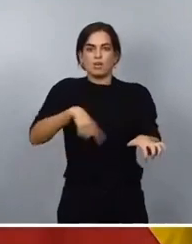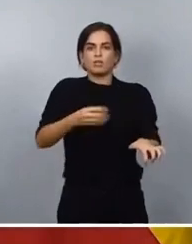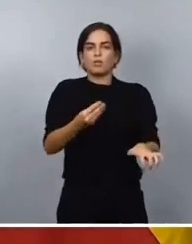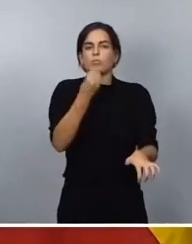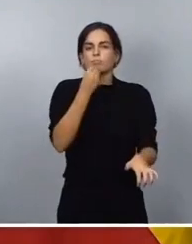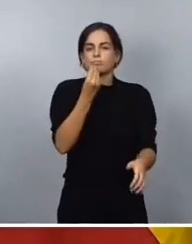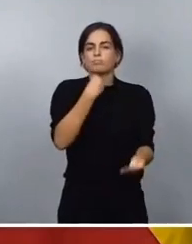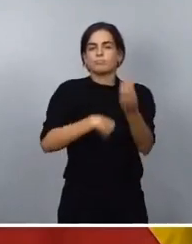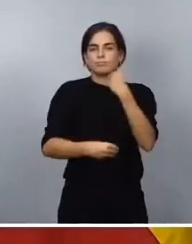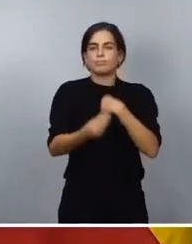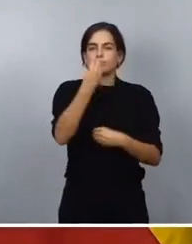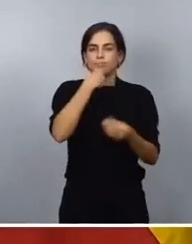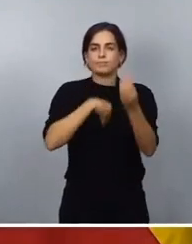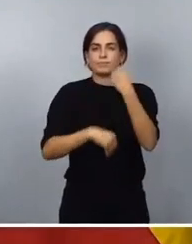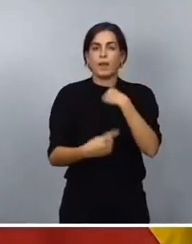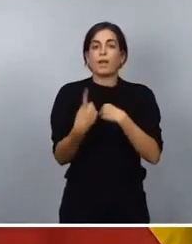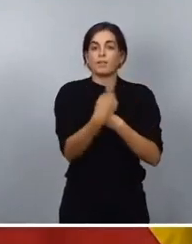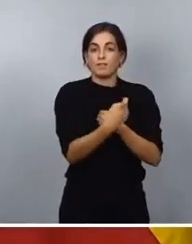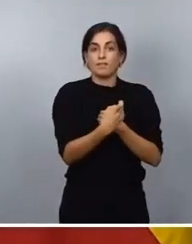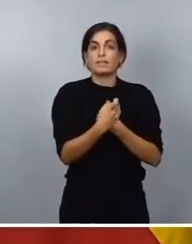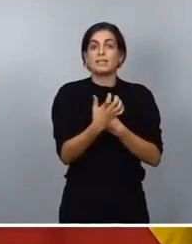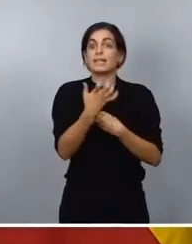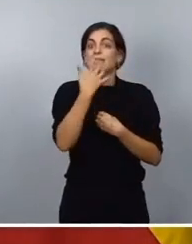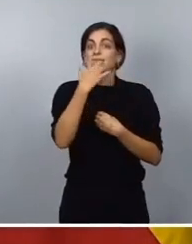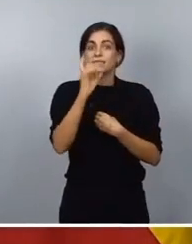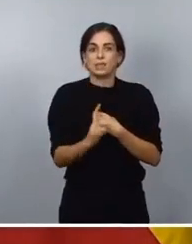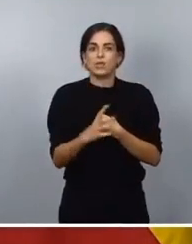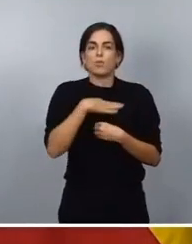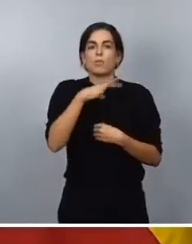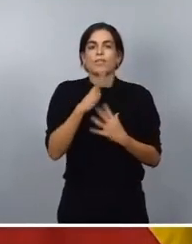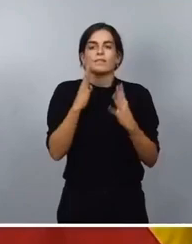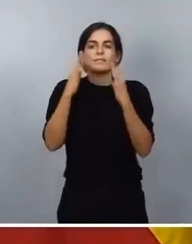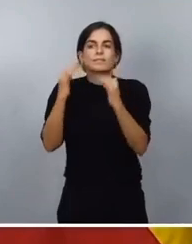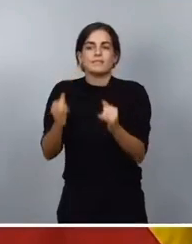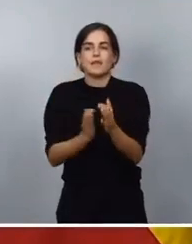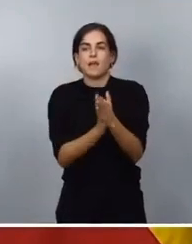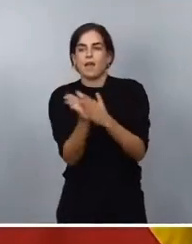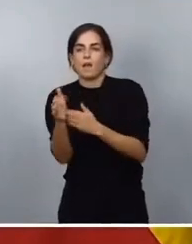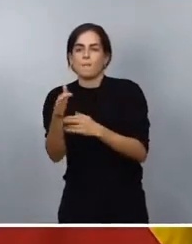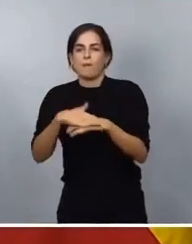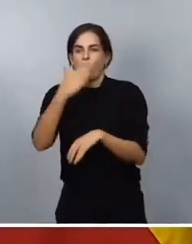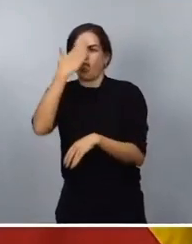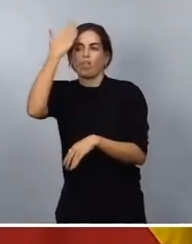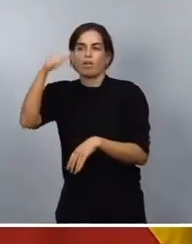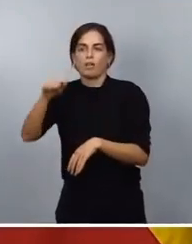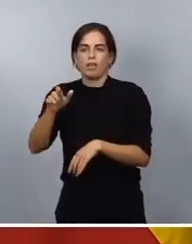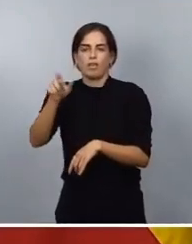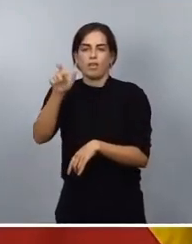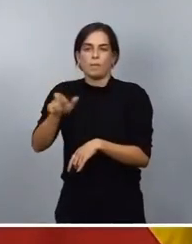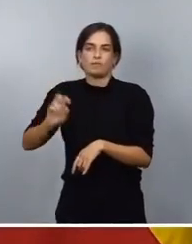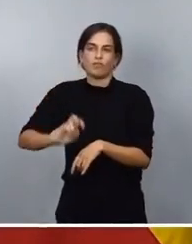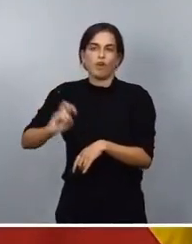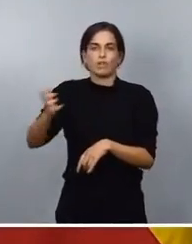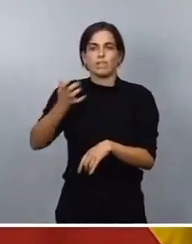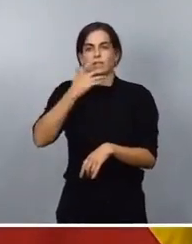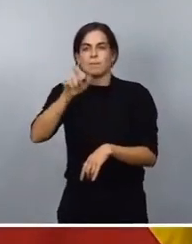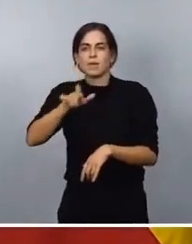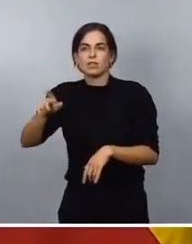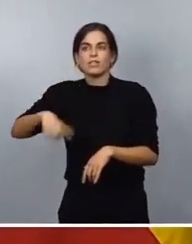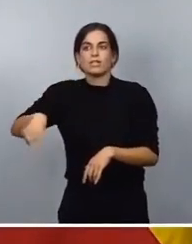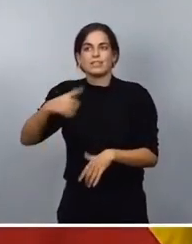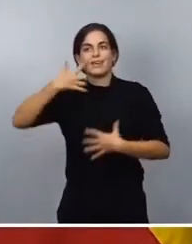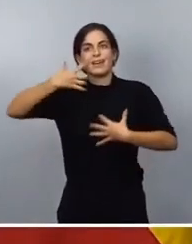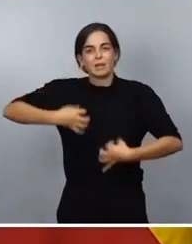su caso, puedan llegar por vía de donación, pues, a aquellas personas que realmente lo necesiten.